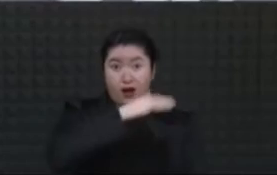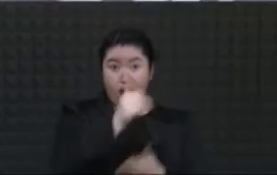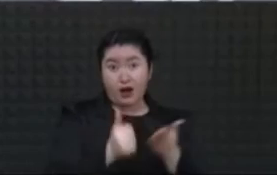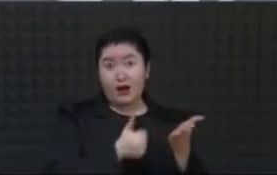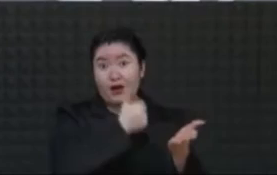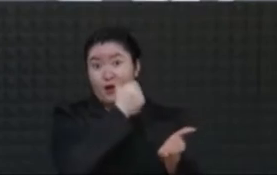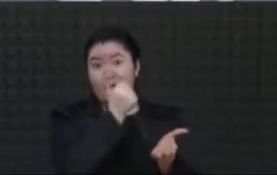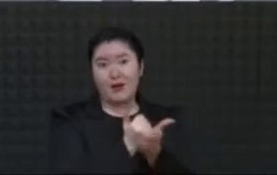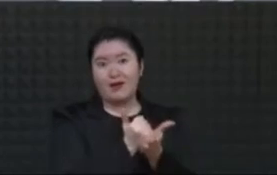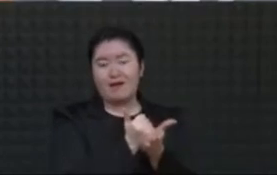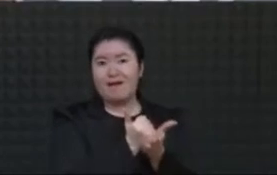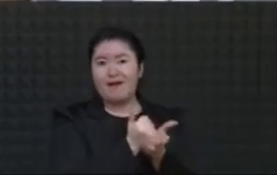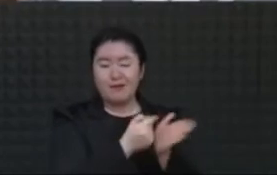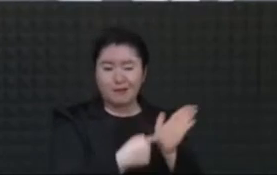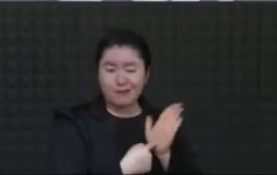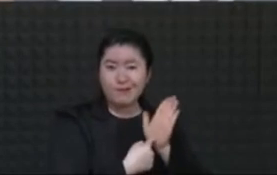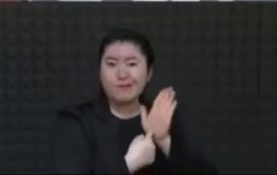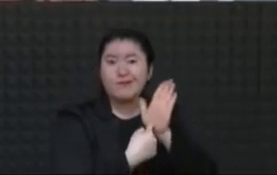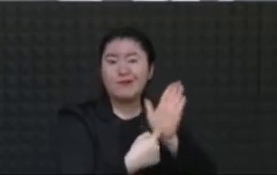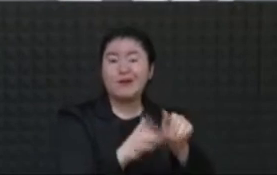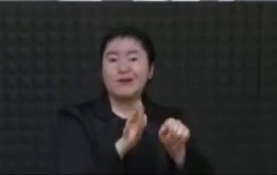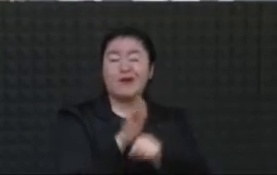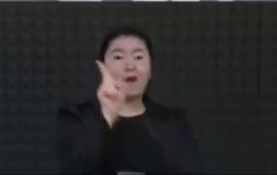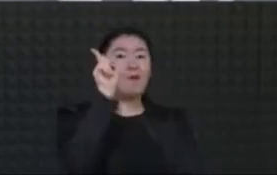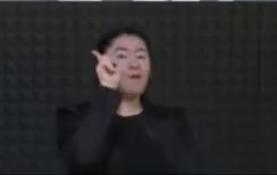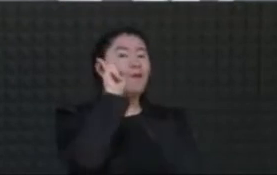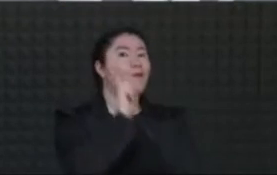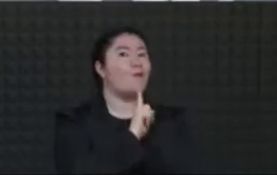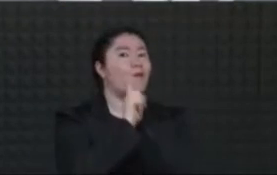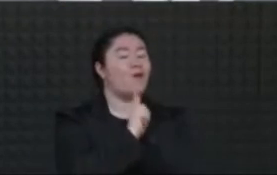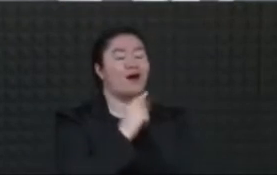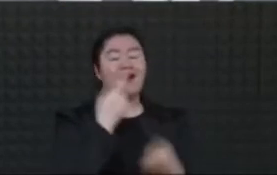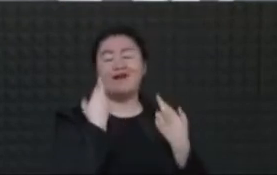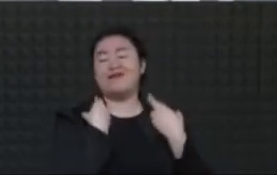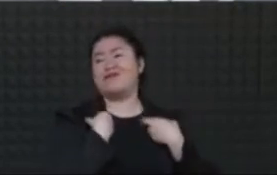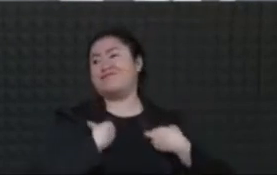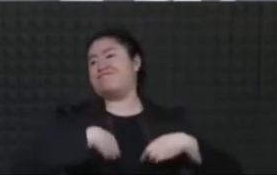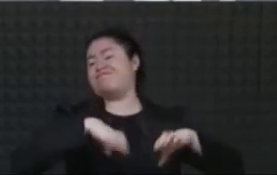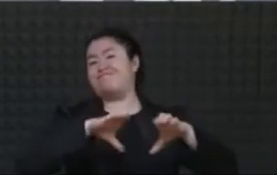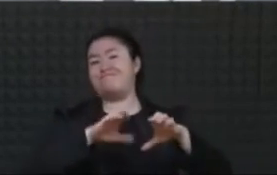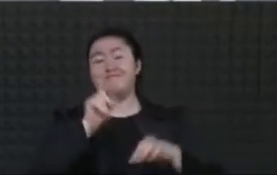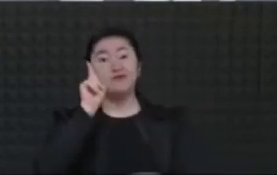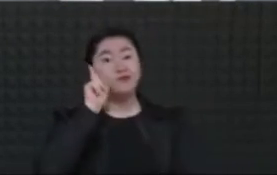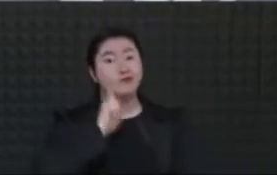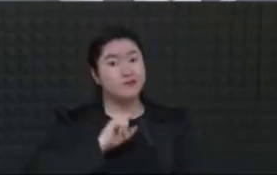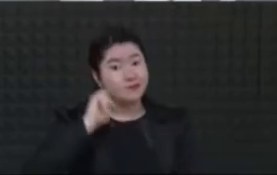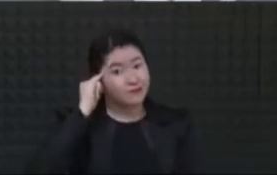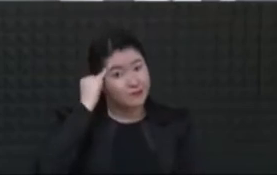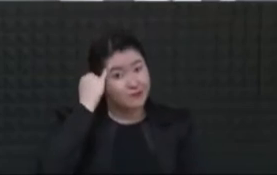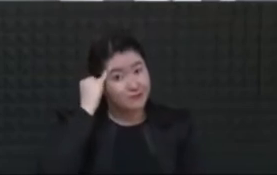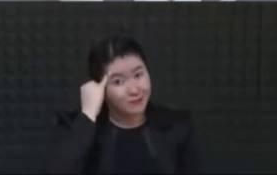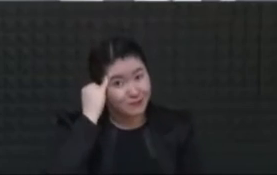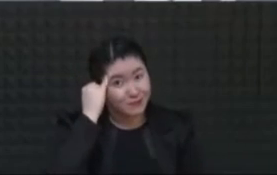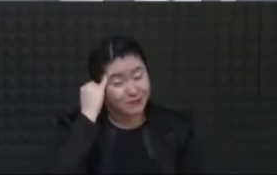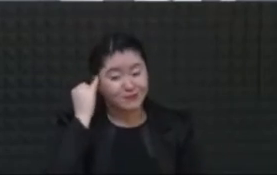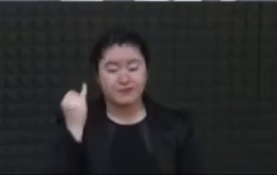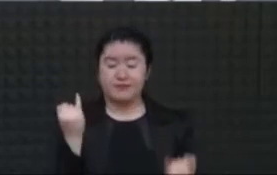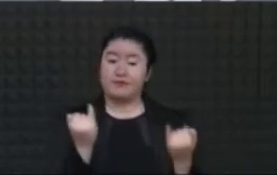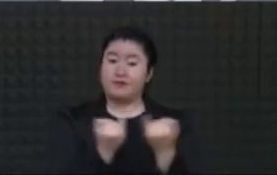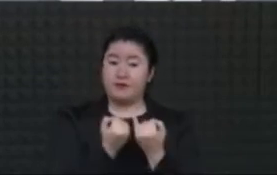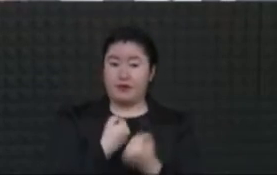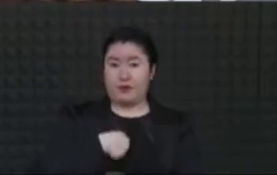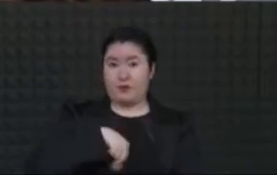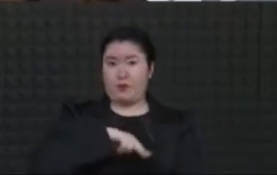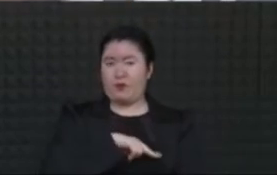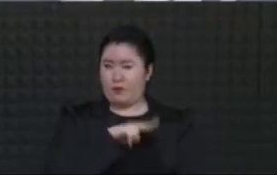monumento que represente a todas las mujeres indígenas de México y que hayamos tenido la sensibilidad